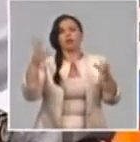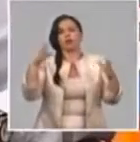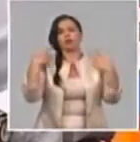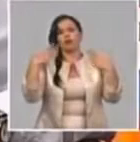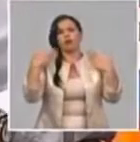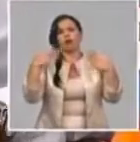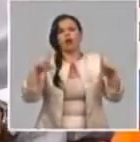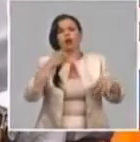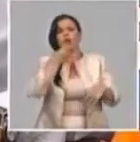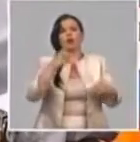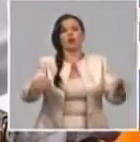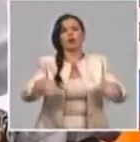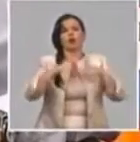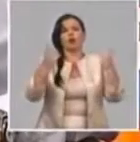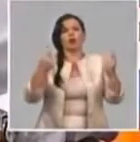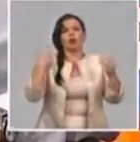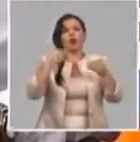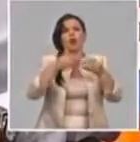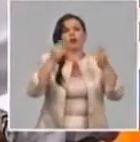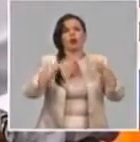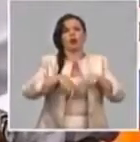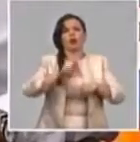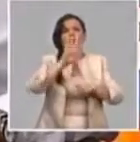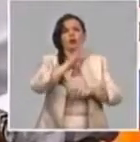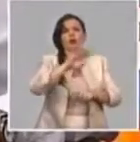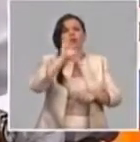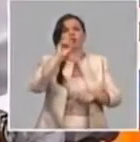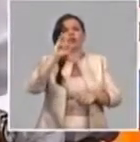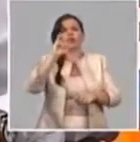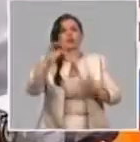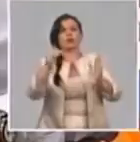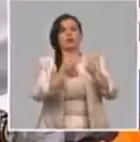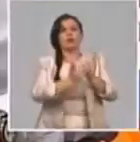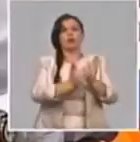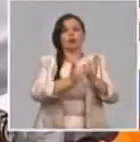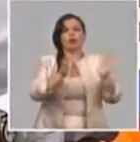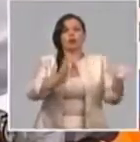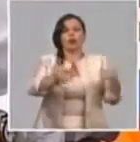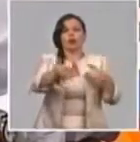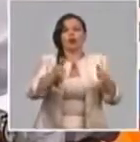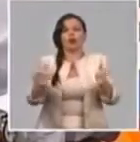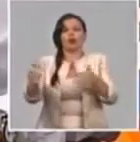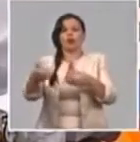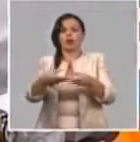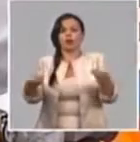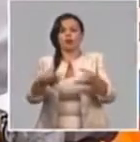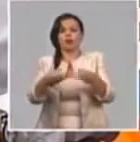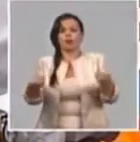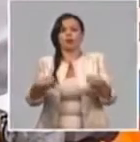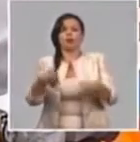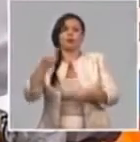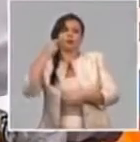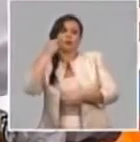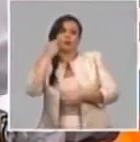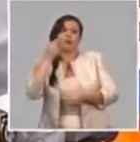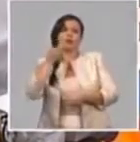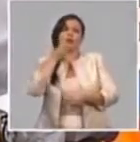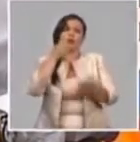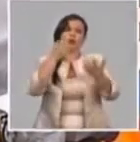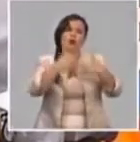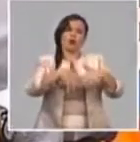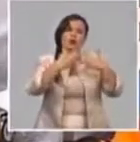en unas 4.600 hectáreas por dificultades que hemos tenido con algunos insumos para la producción.